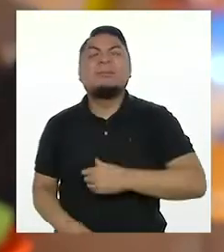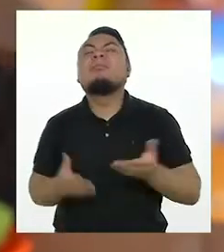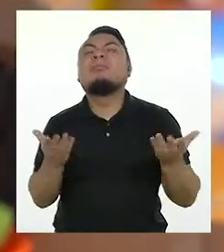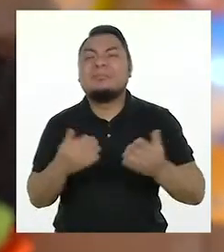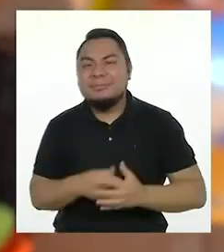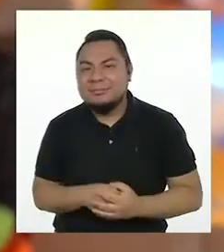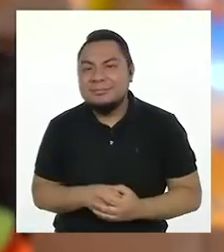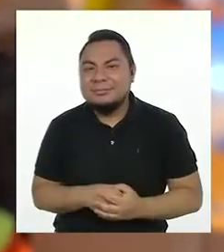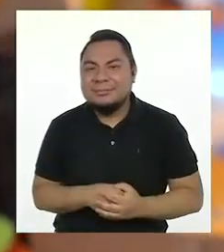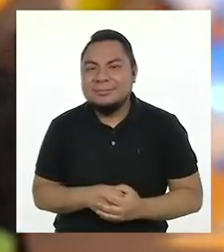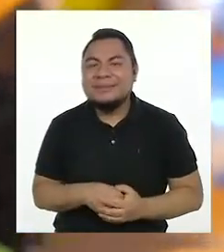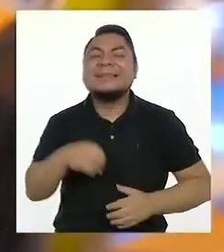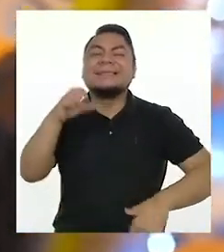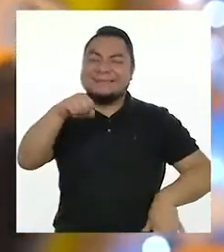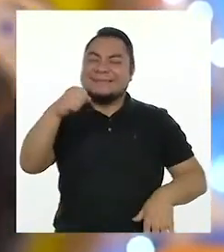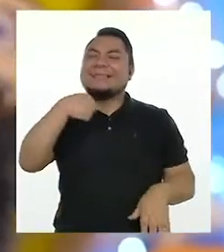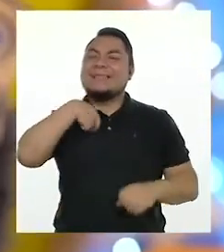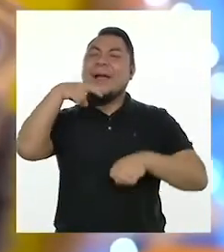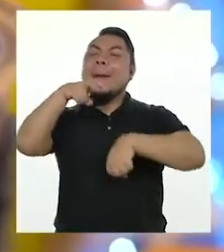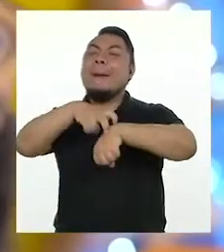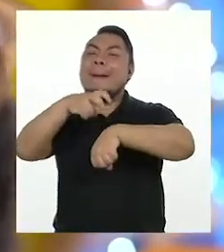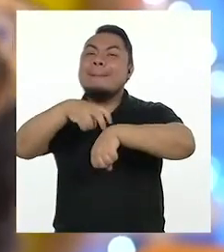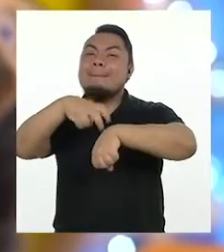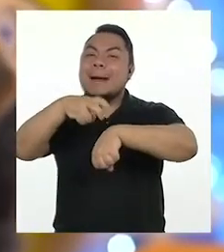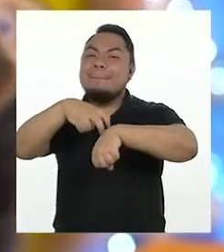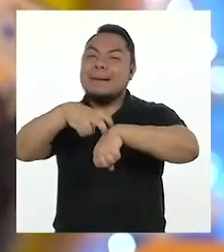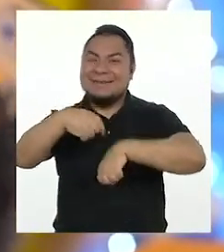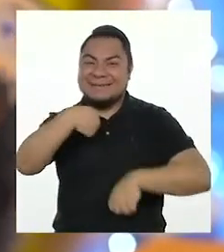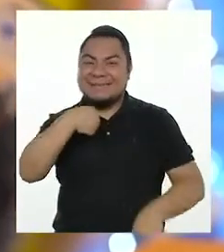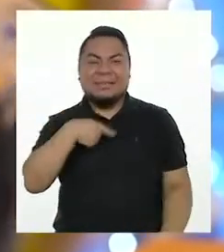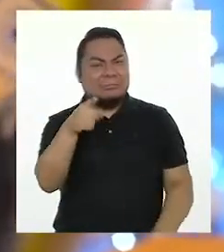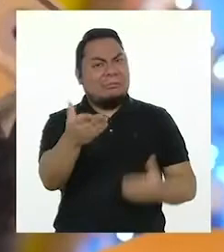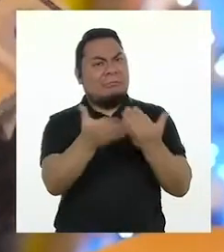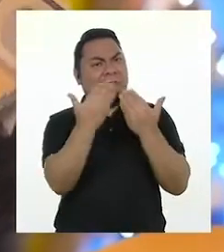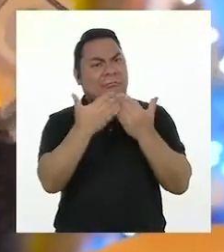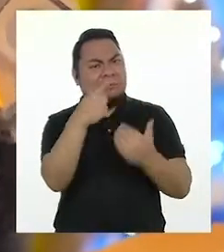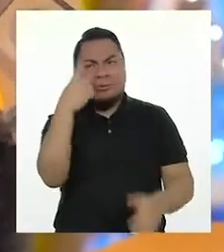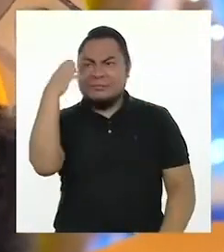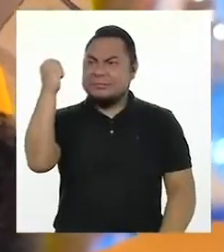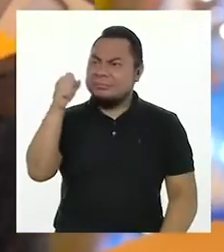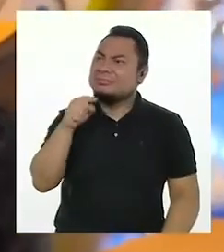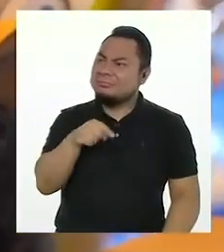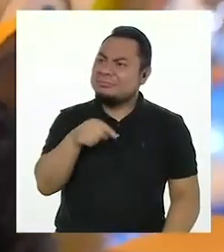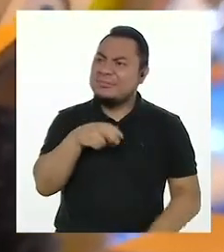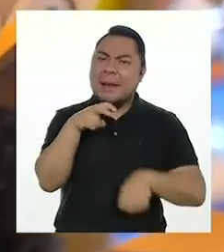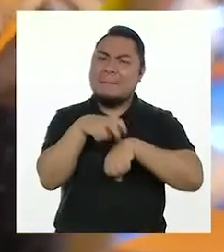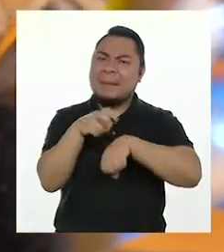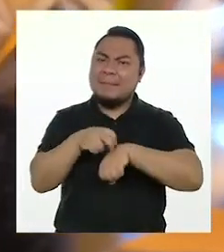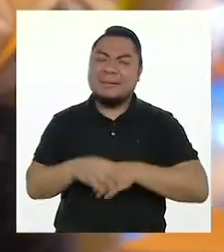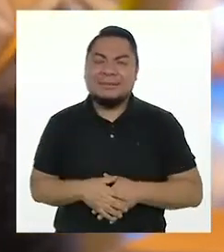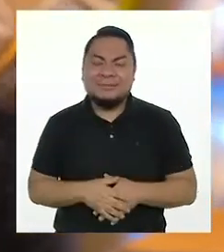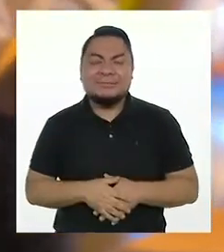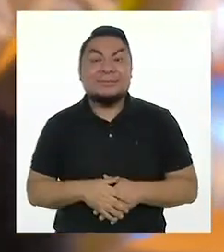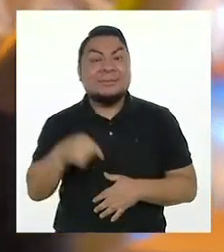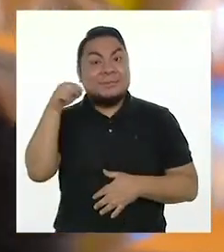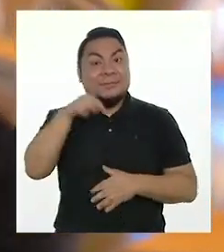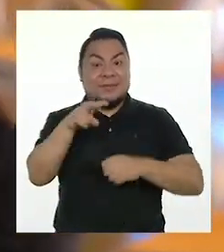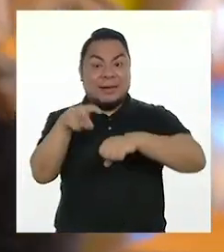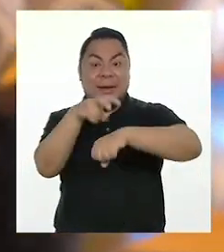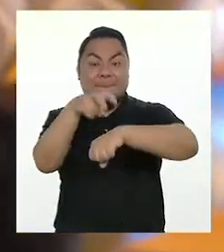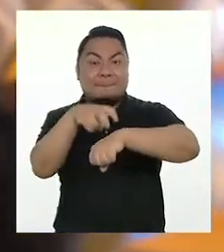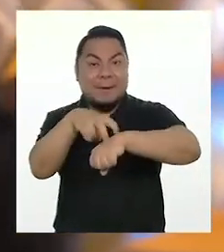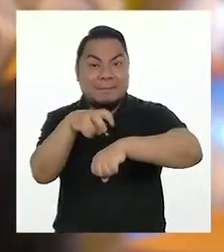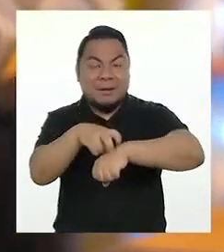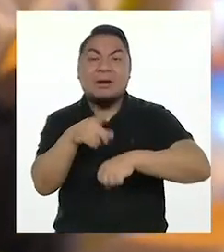Sí, soy una papa. Qué fácil adivinaste esto, Cu. Bueno, las papas se pueden